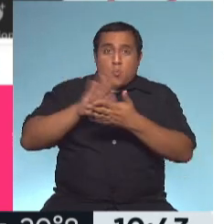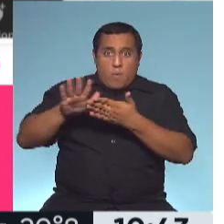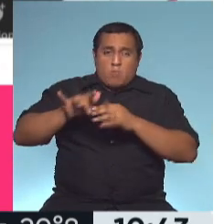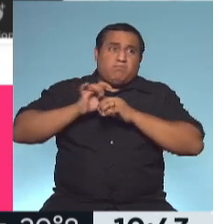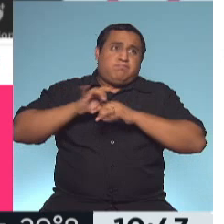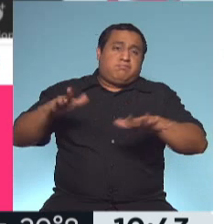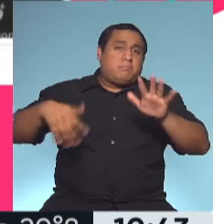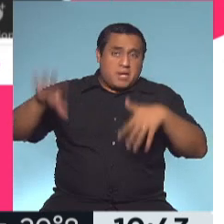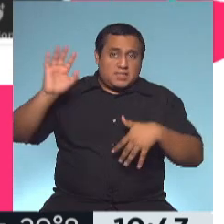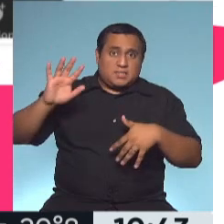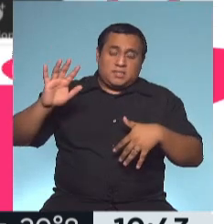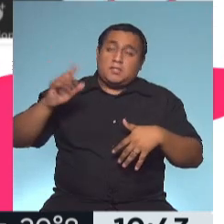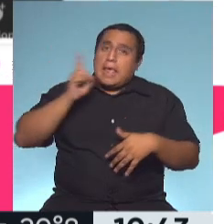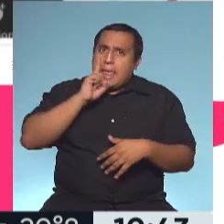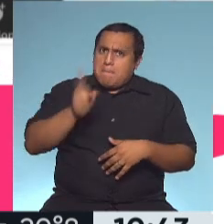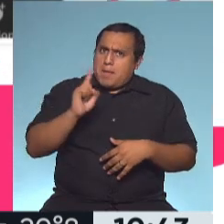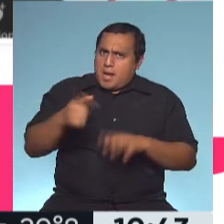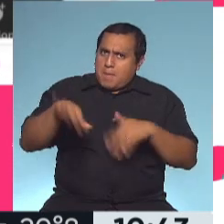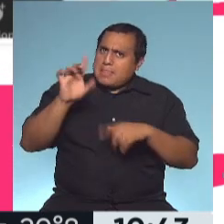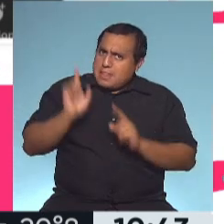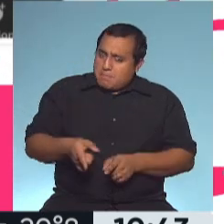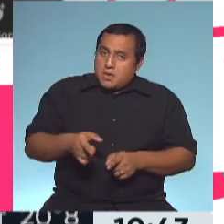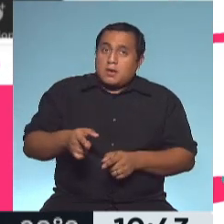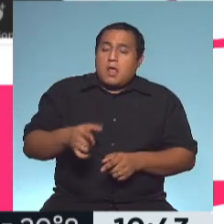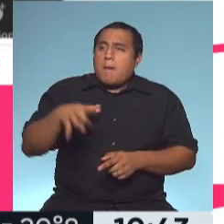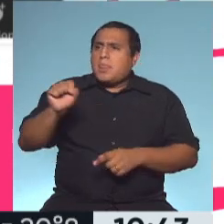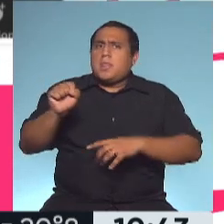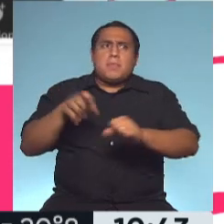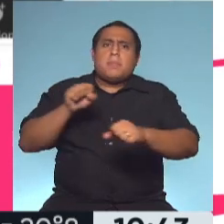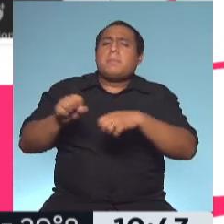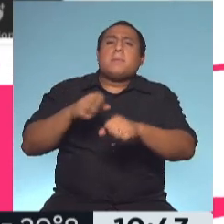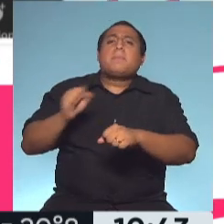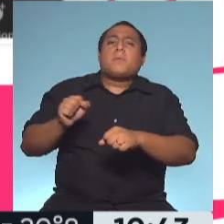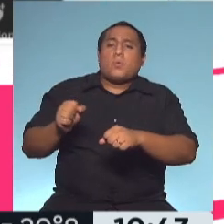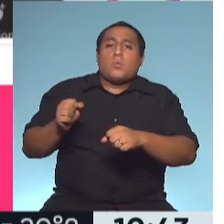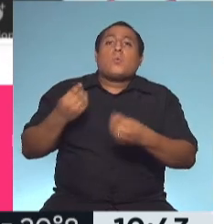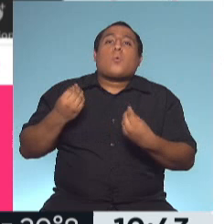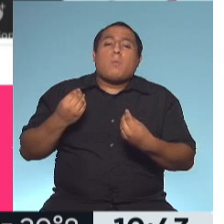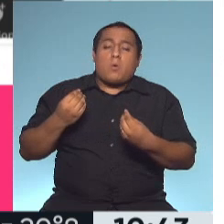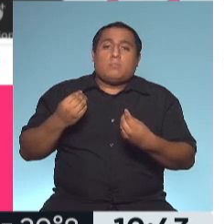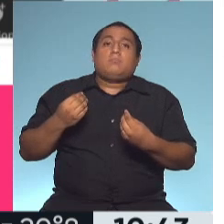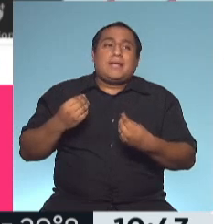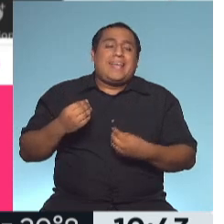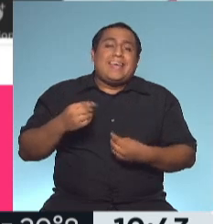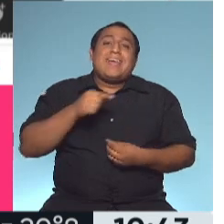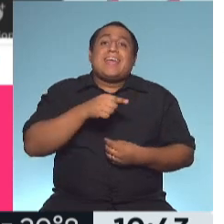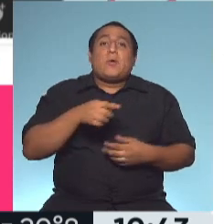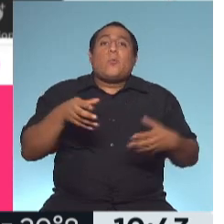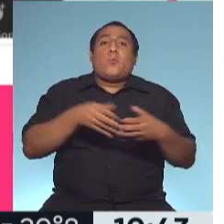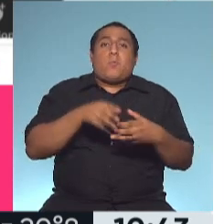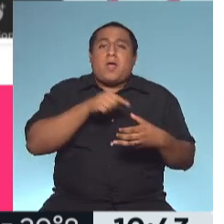y probablemente más peligrosas, la hicieron en gran parte, no solo, pero en gran parte la hicieron